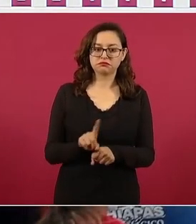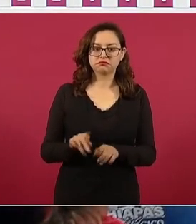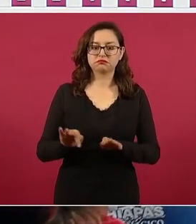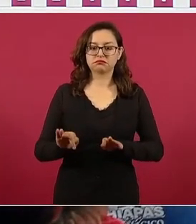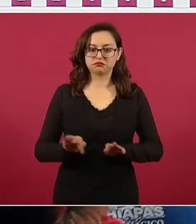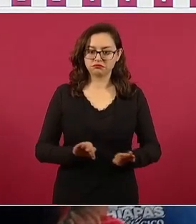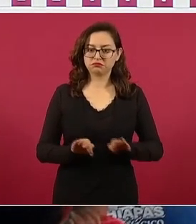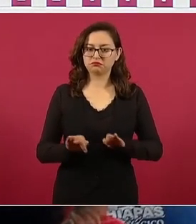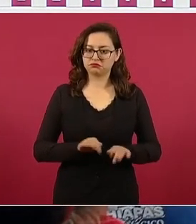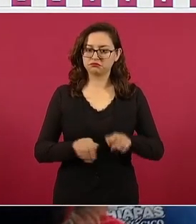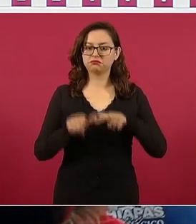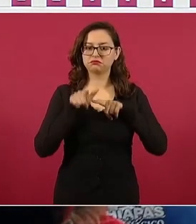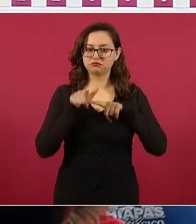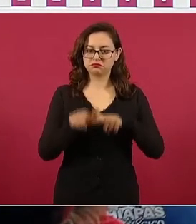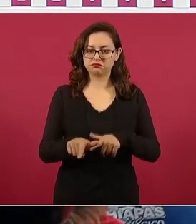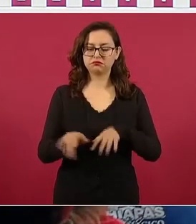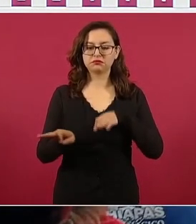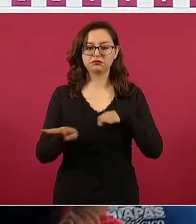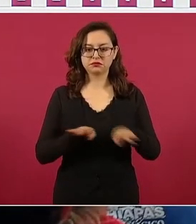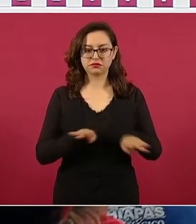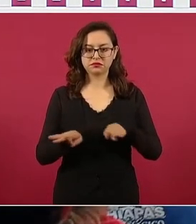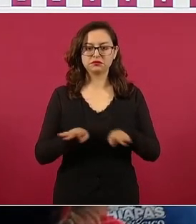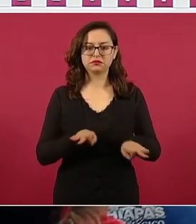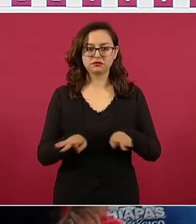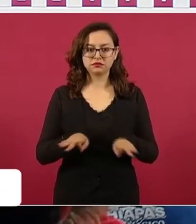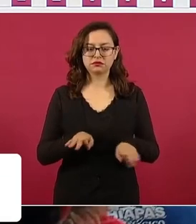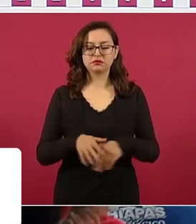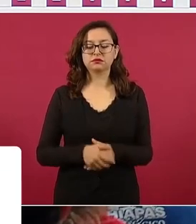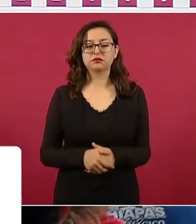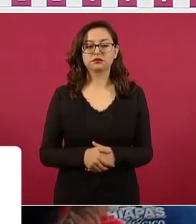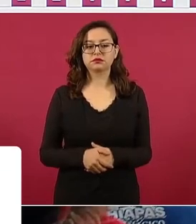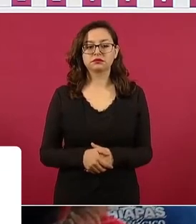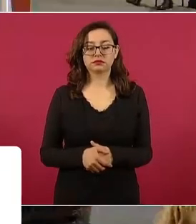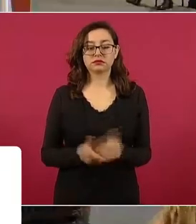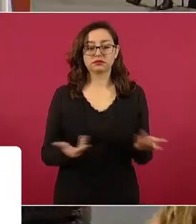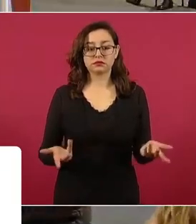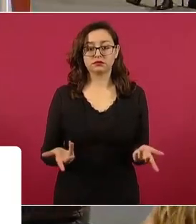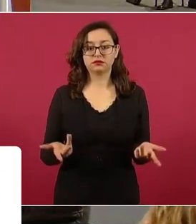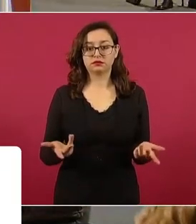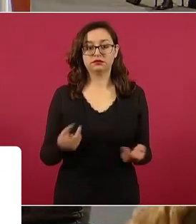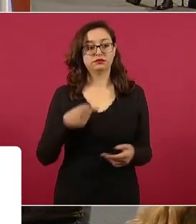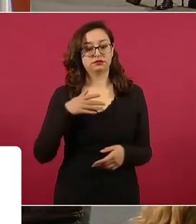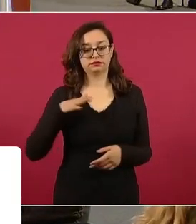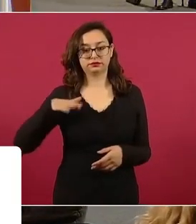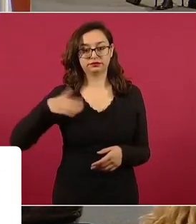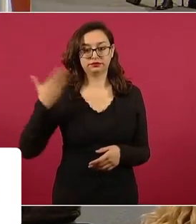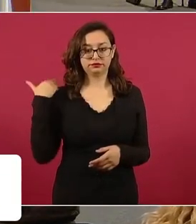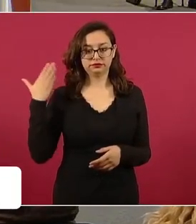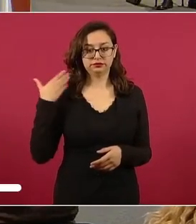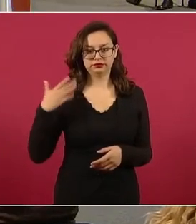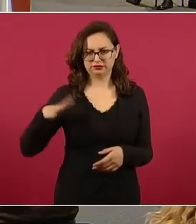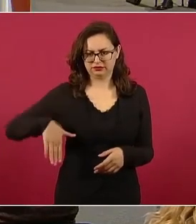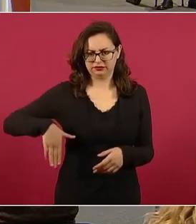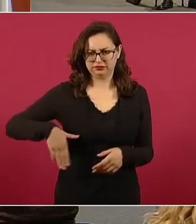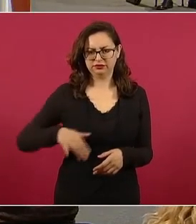Y vamos a seguir trabajando. Pues ahora, en el informe de Ricardo, habló de una banda, ¿no?